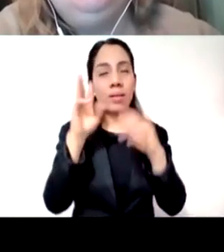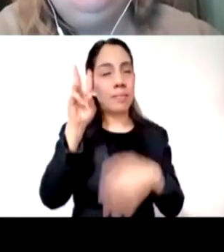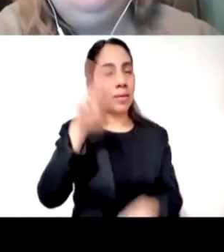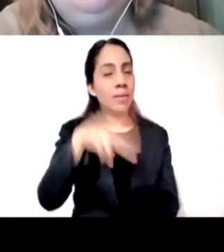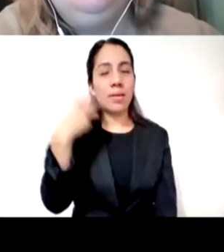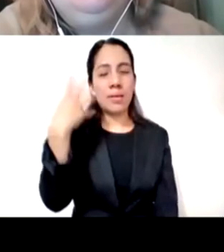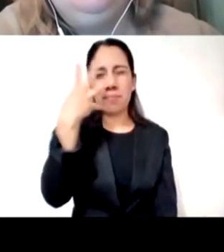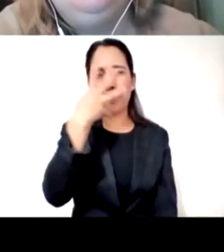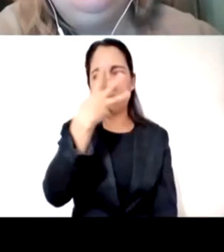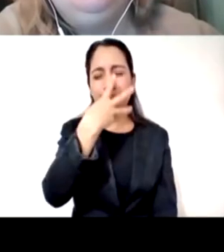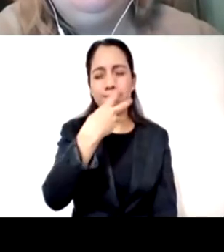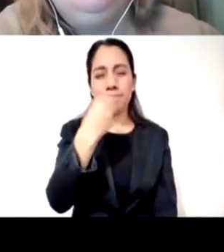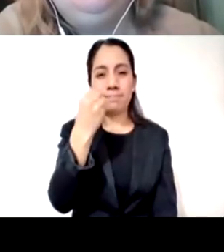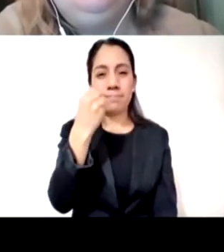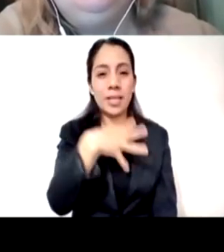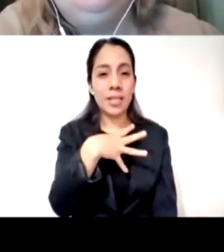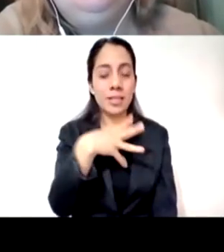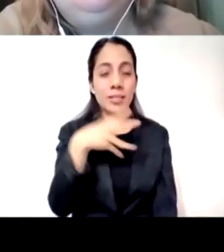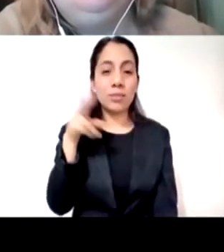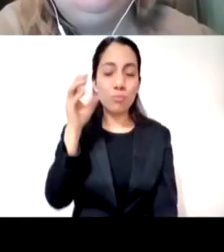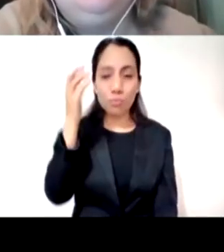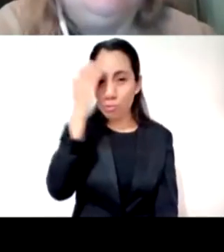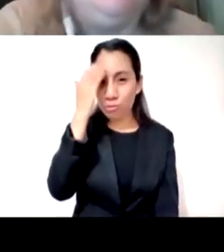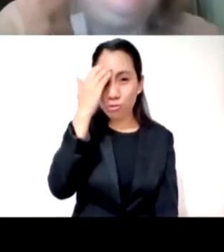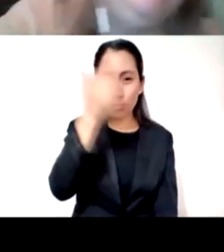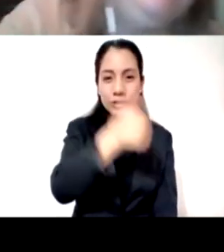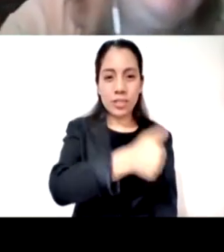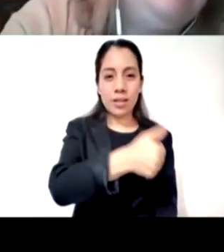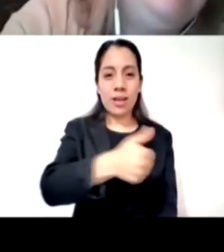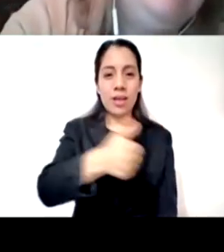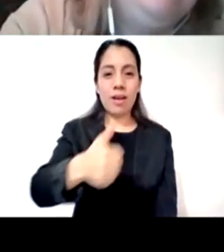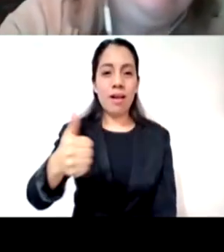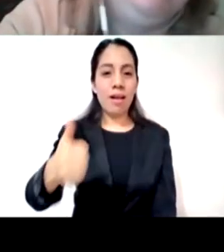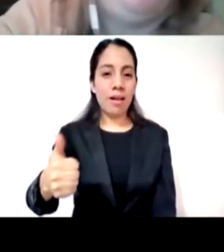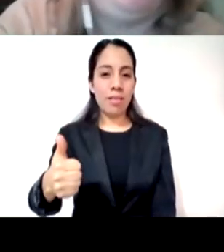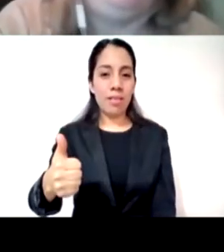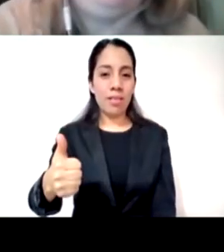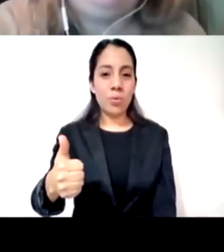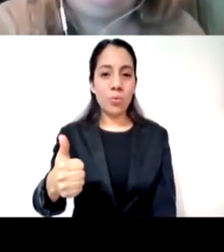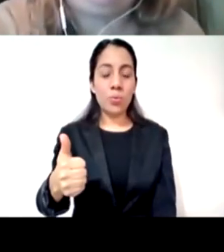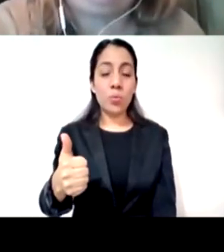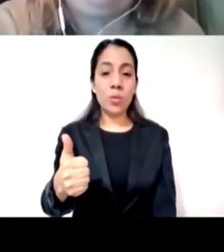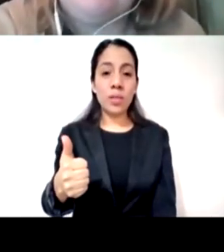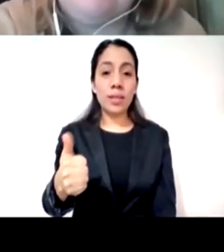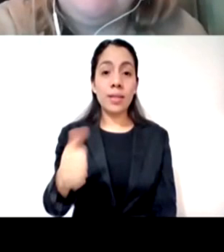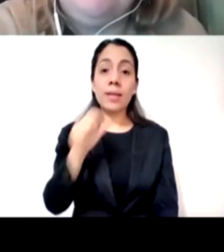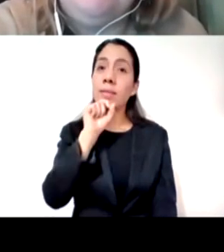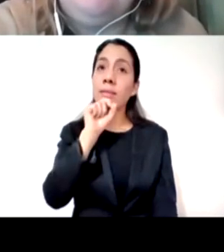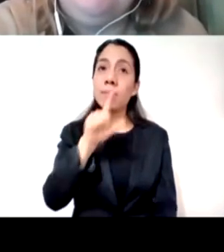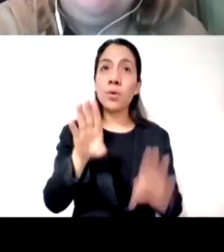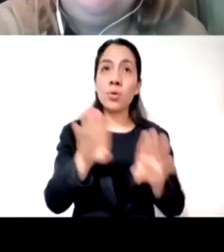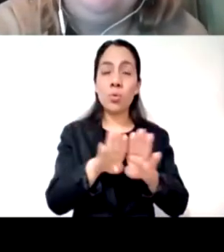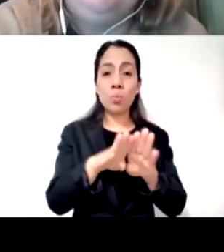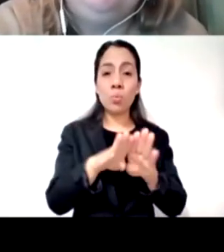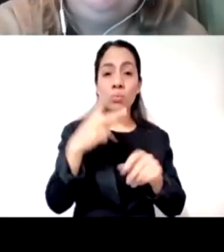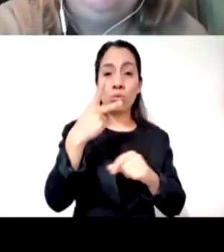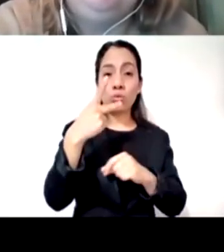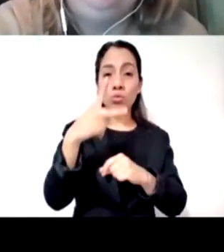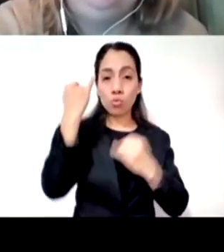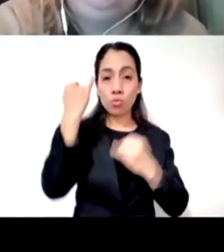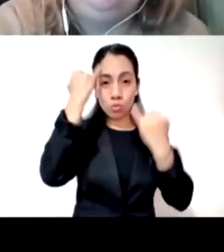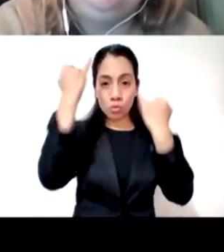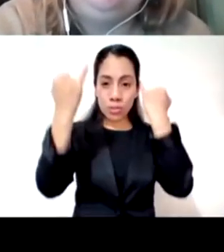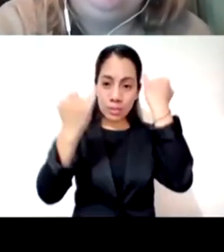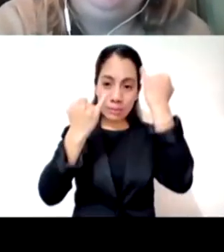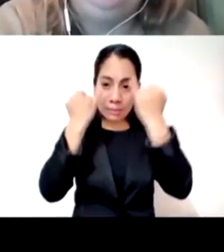qué provocaciones tan invitaciones tan hondas nos han regalado me